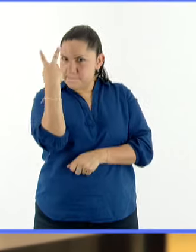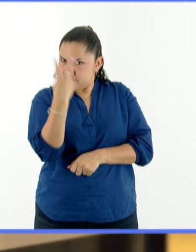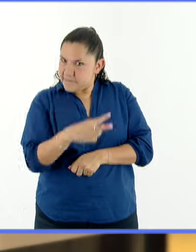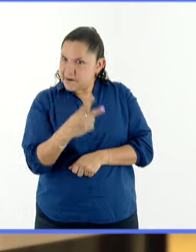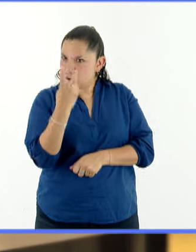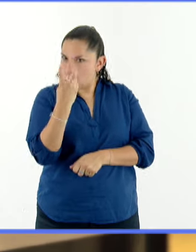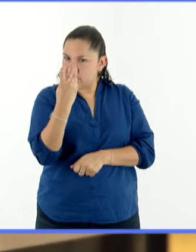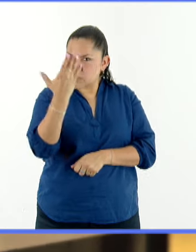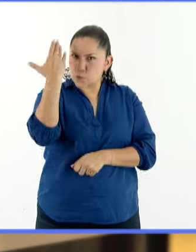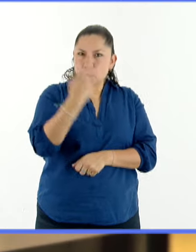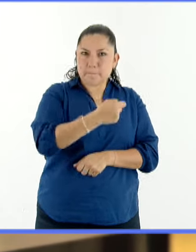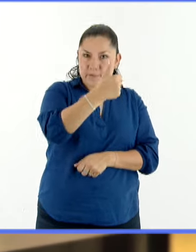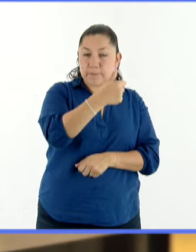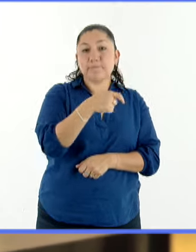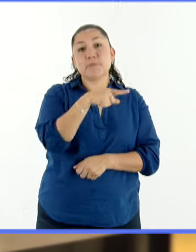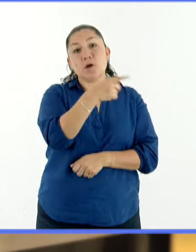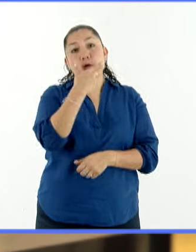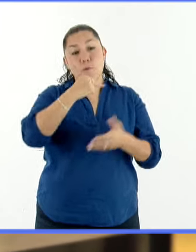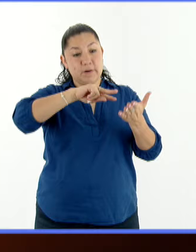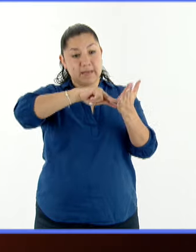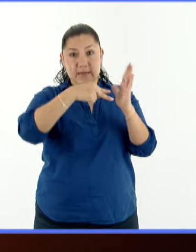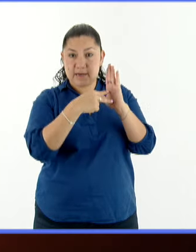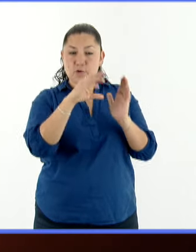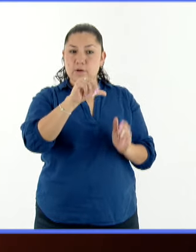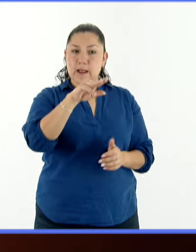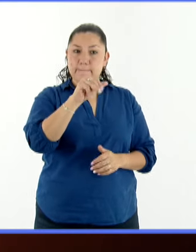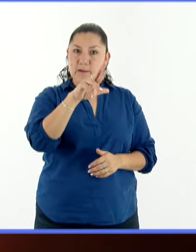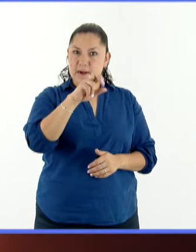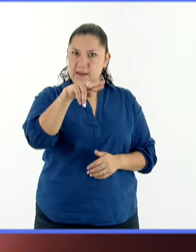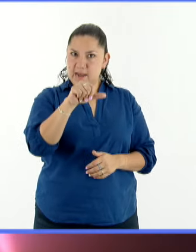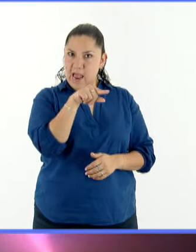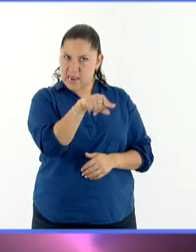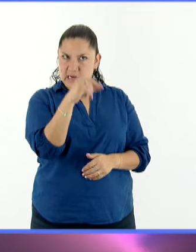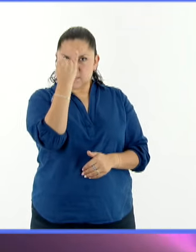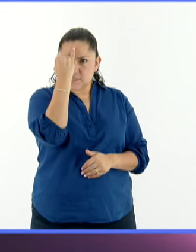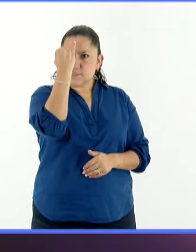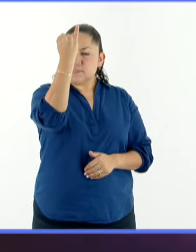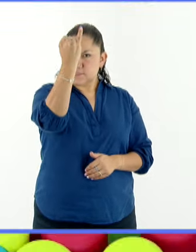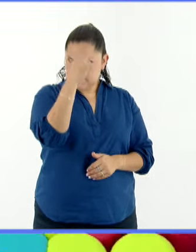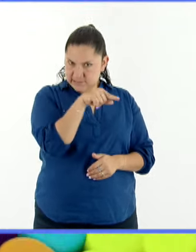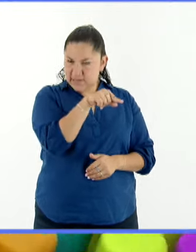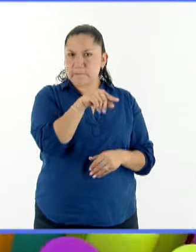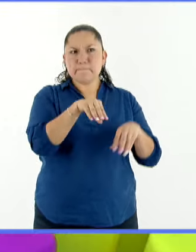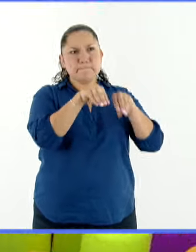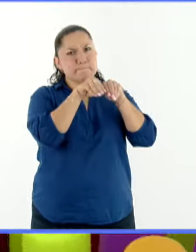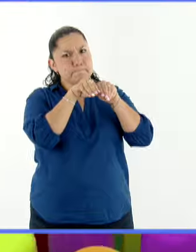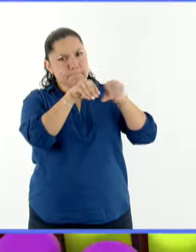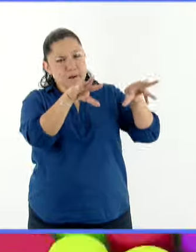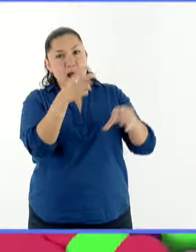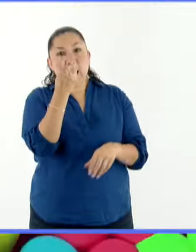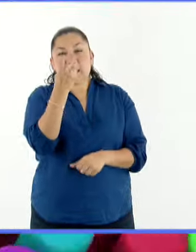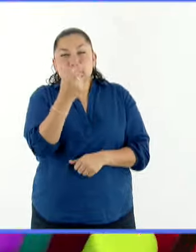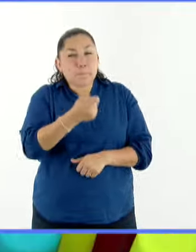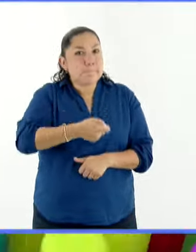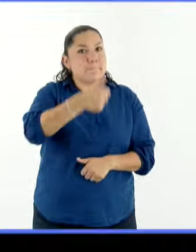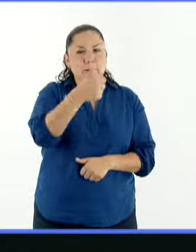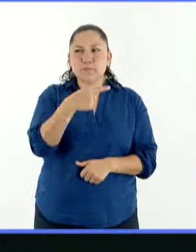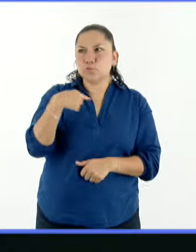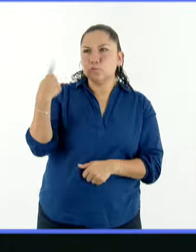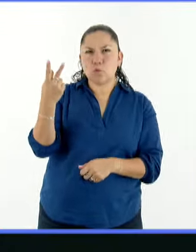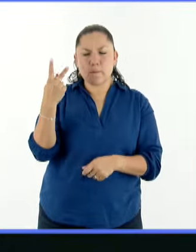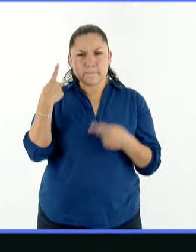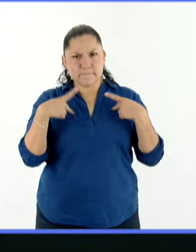invento del ingeniero Guillermo González Camarena, y por primera vez pudimos ver por una transmisión el mundo a todo color.